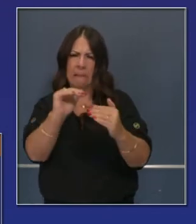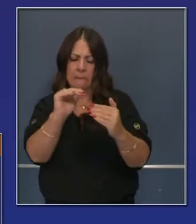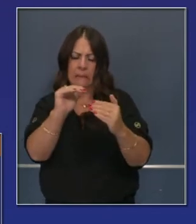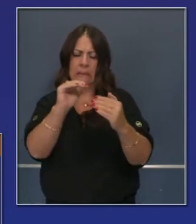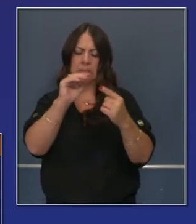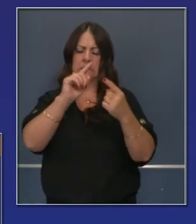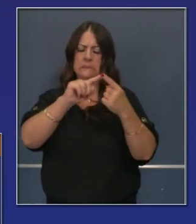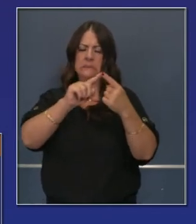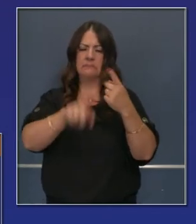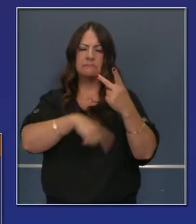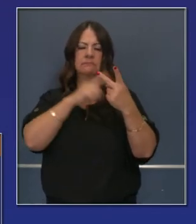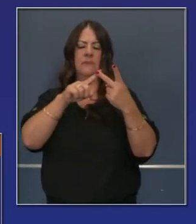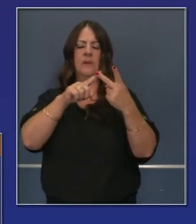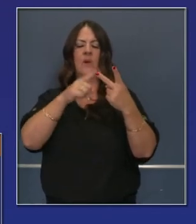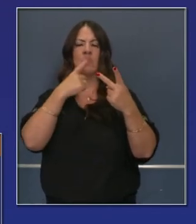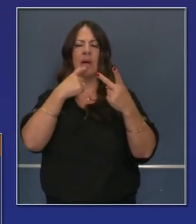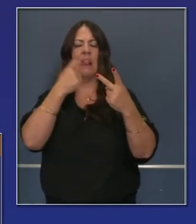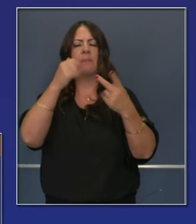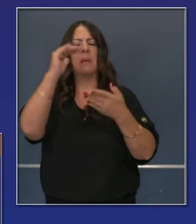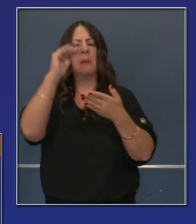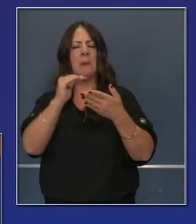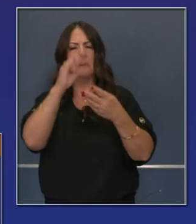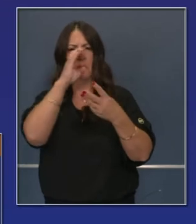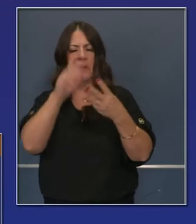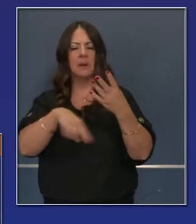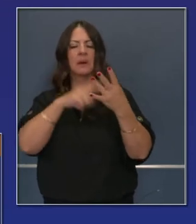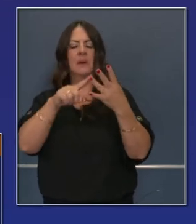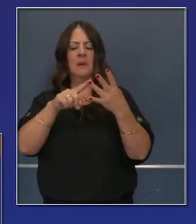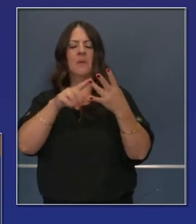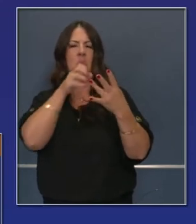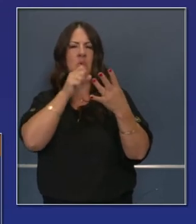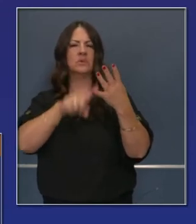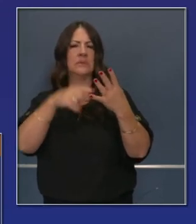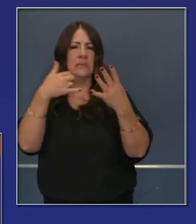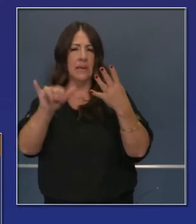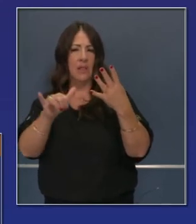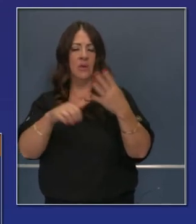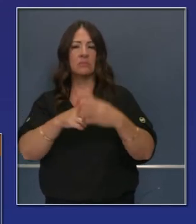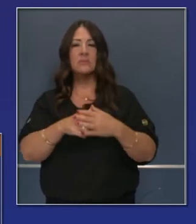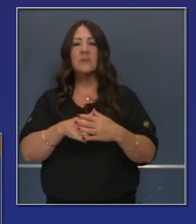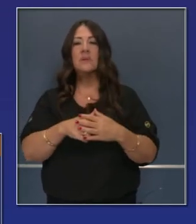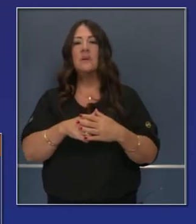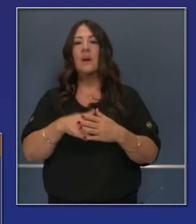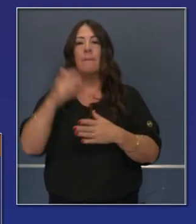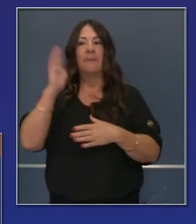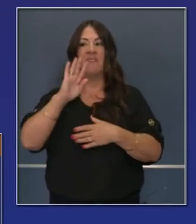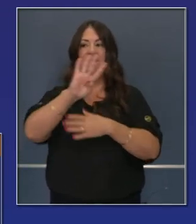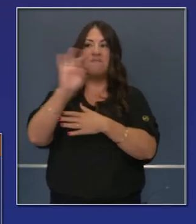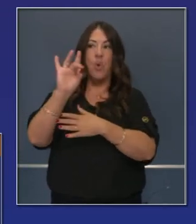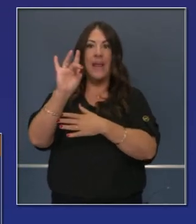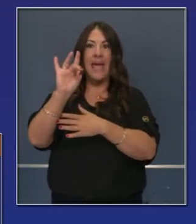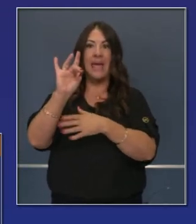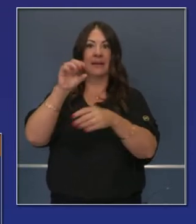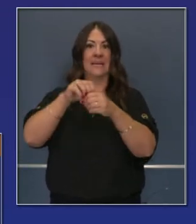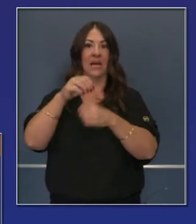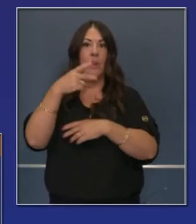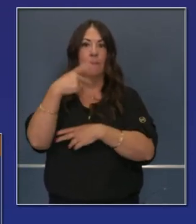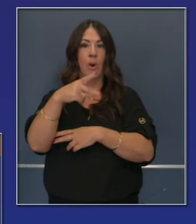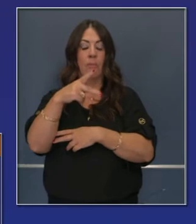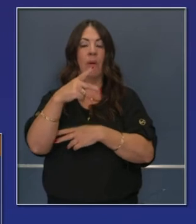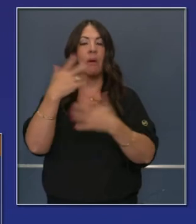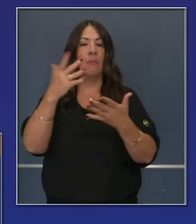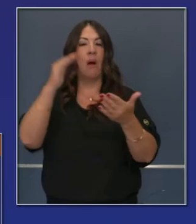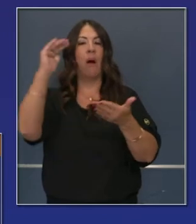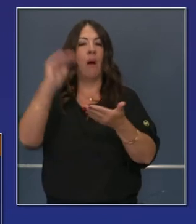mayor nivel de restricción de las guías de COVID-19. Ahora tenemos unos 48 estados fuera